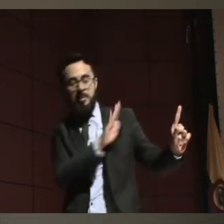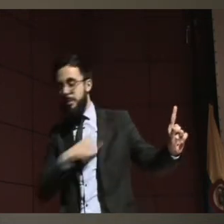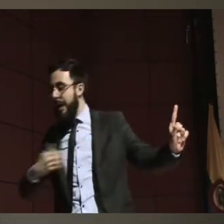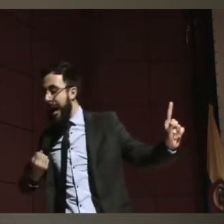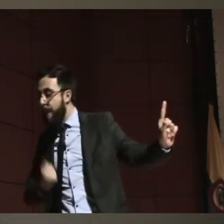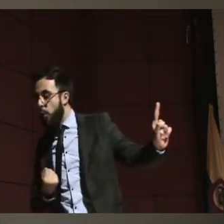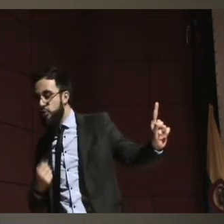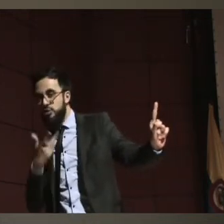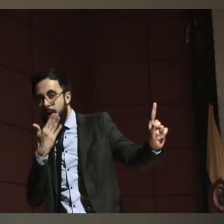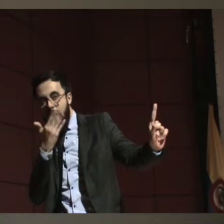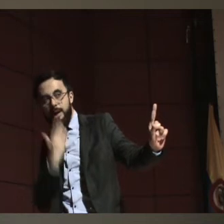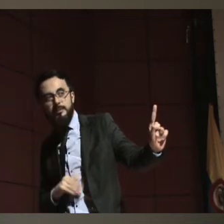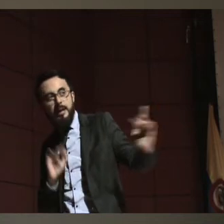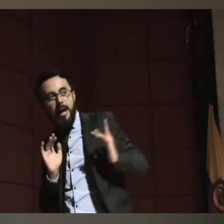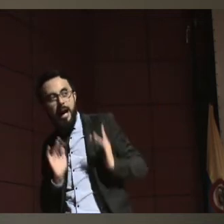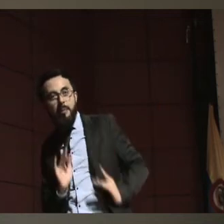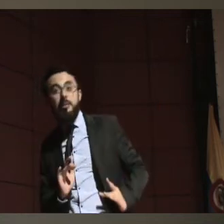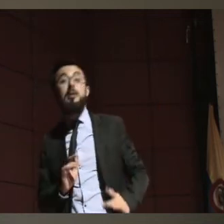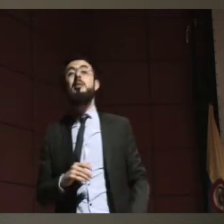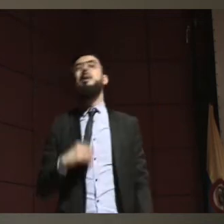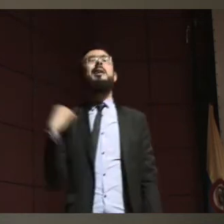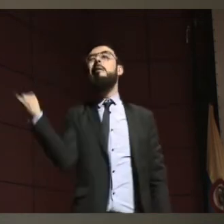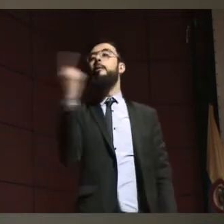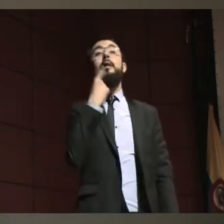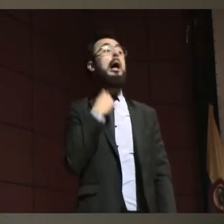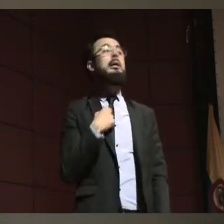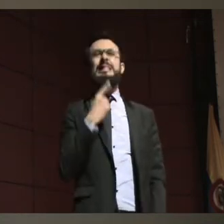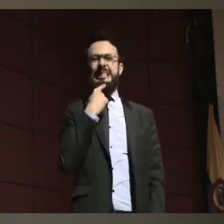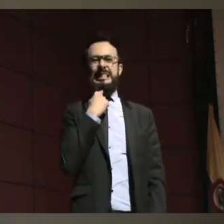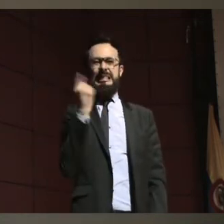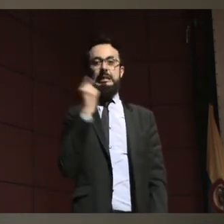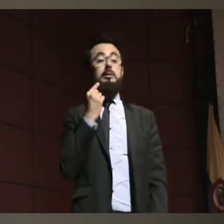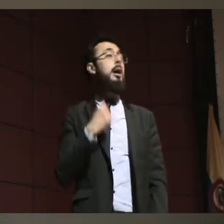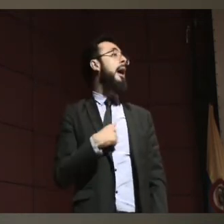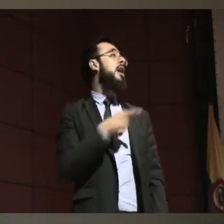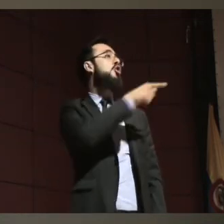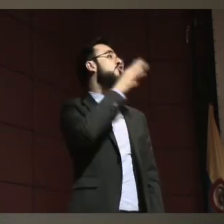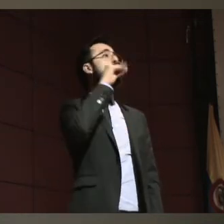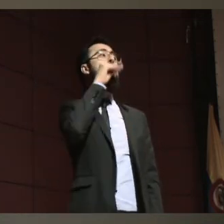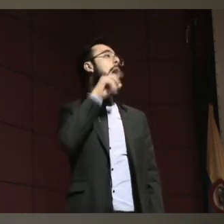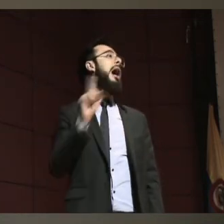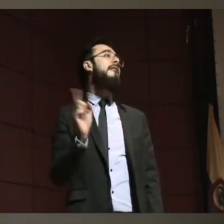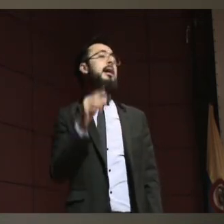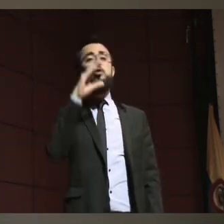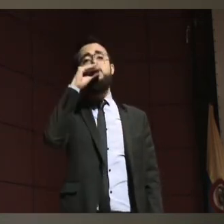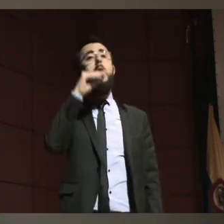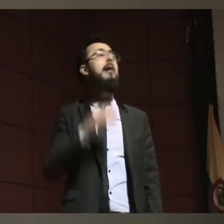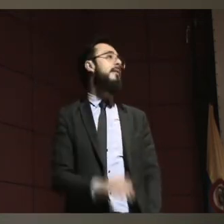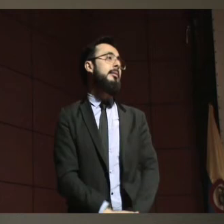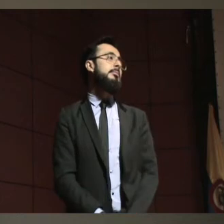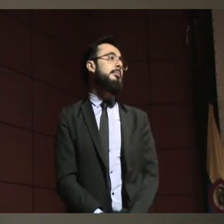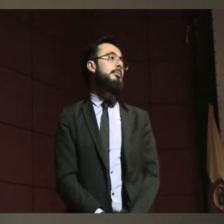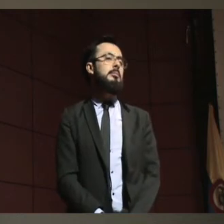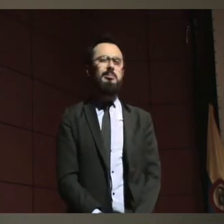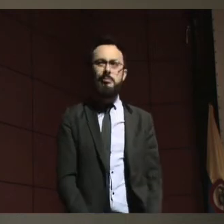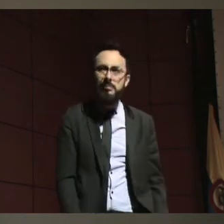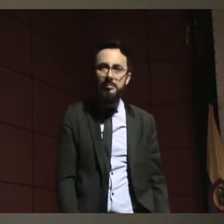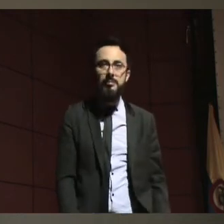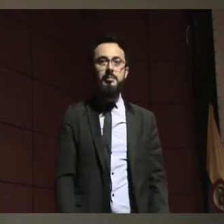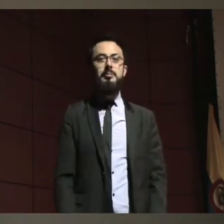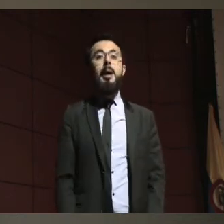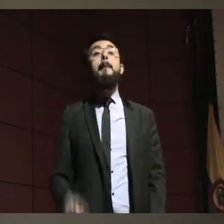en donde nos dicen pero es que ella no habla o él no habla, pero bueno, hace un gesto con sus